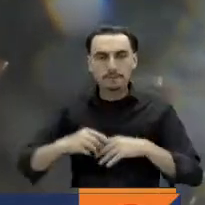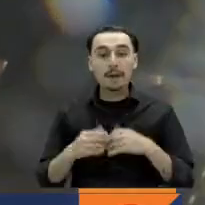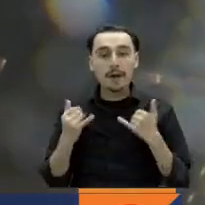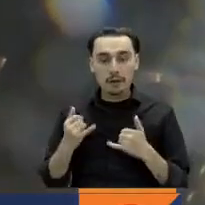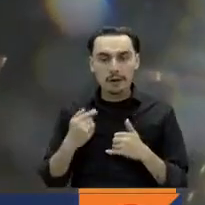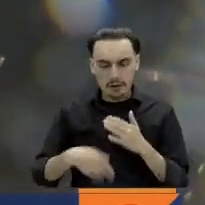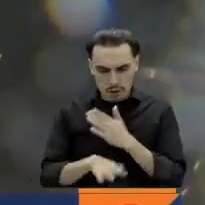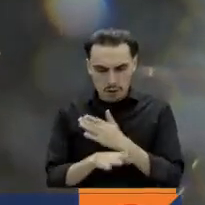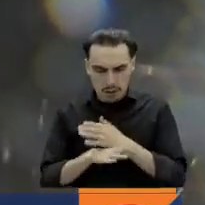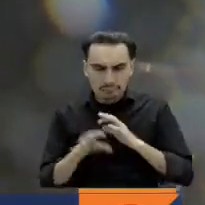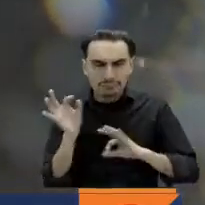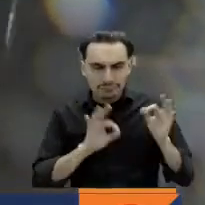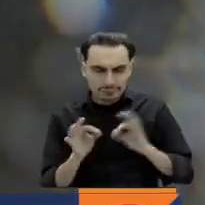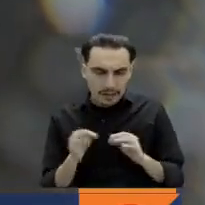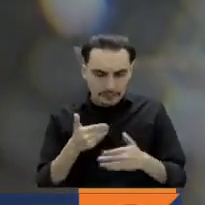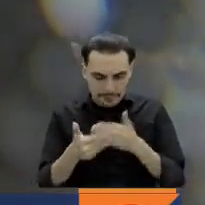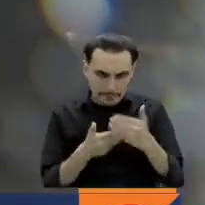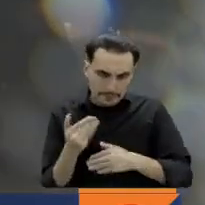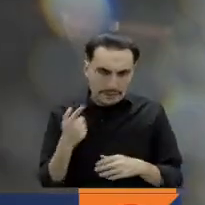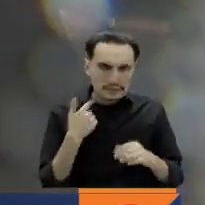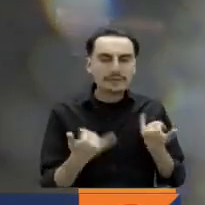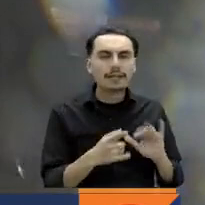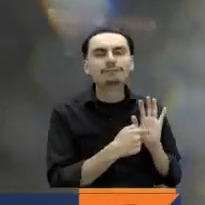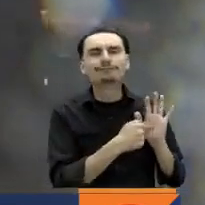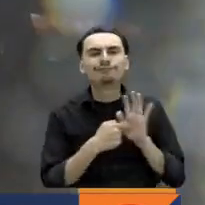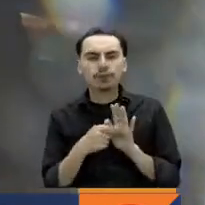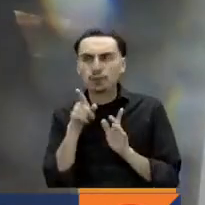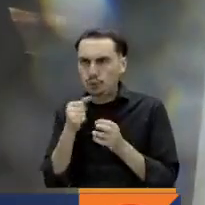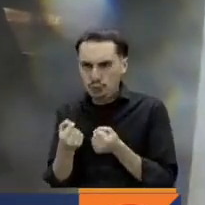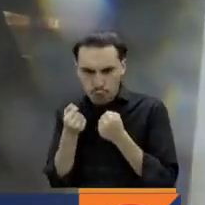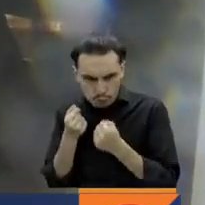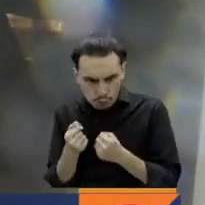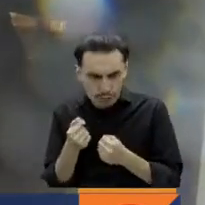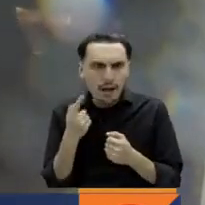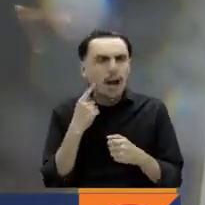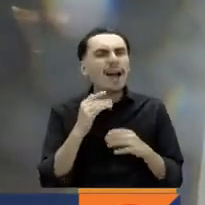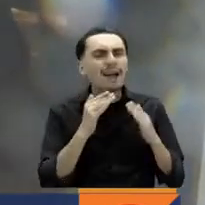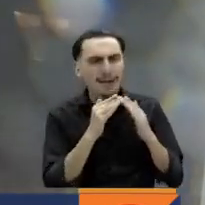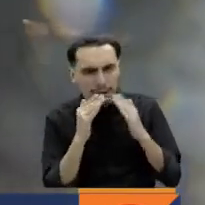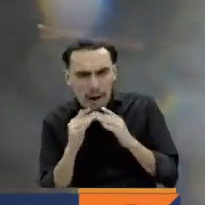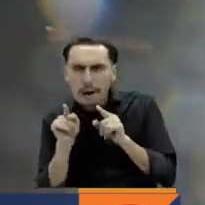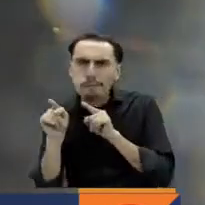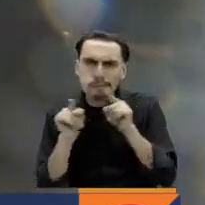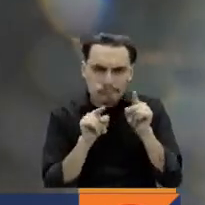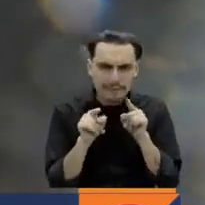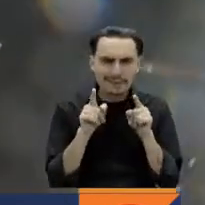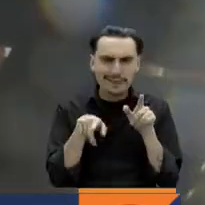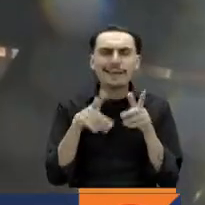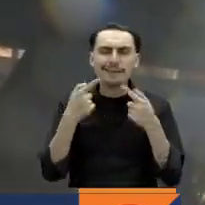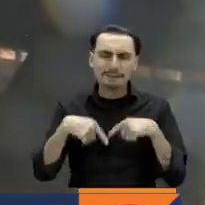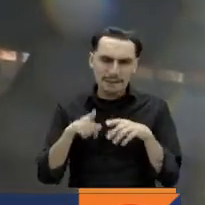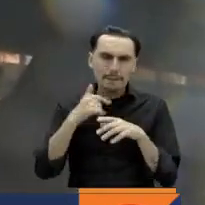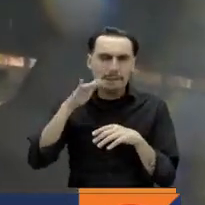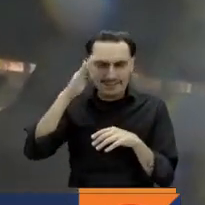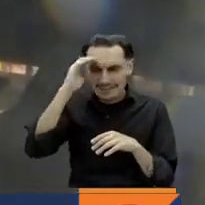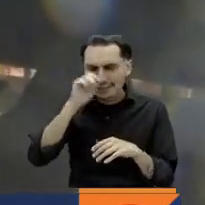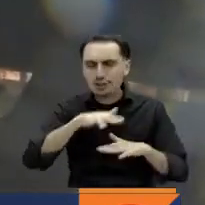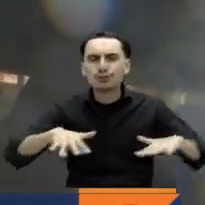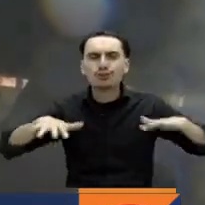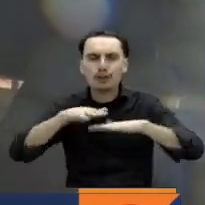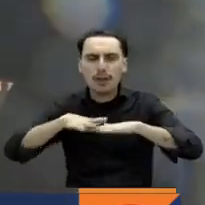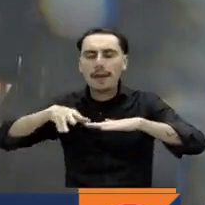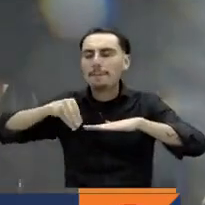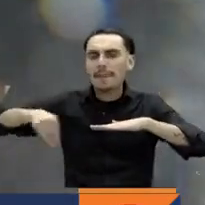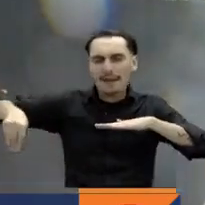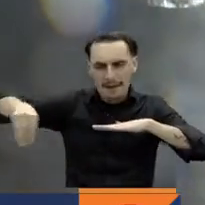su tránsito, pues presentando muchas afectaciones en las viviendas, sobre todo en las que están ubicadas en las zonas de la